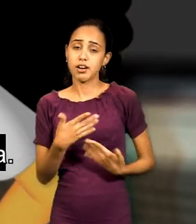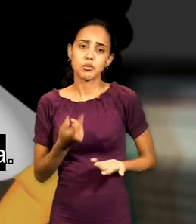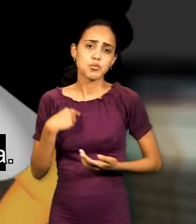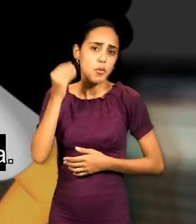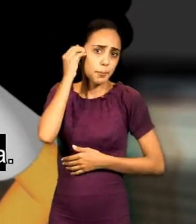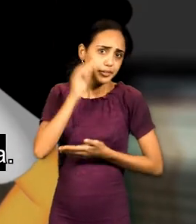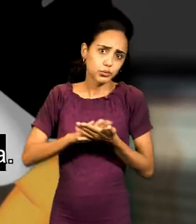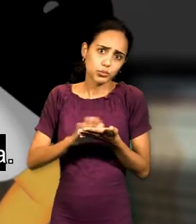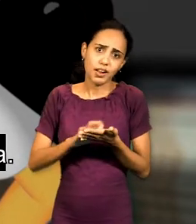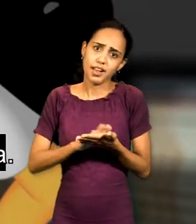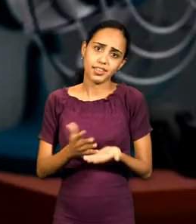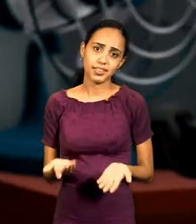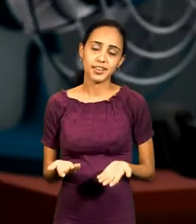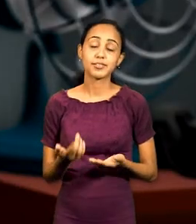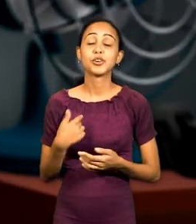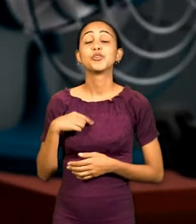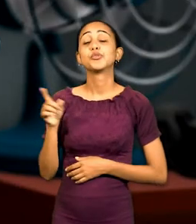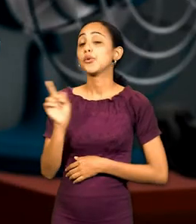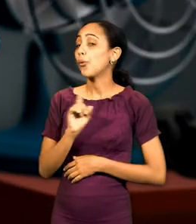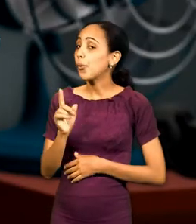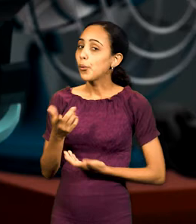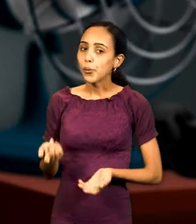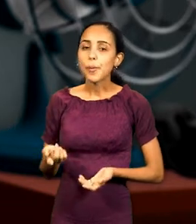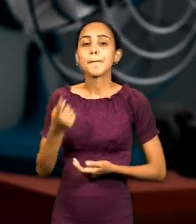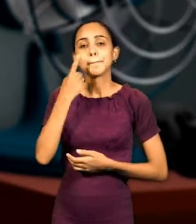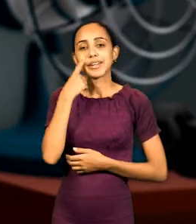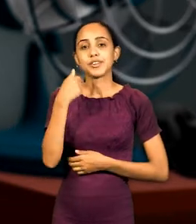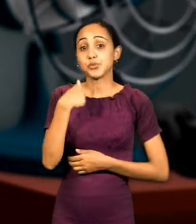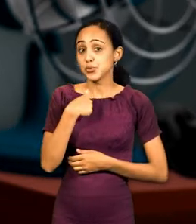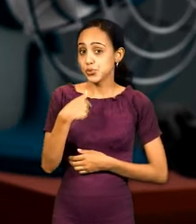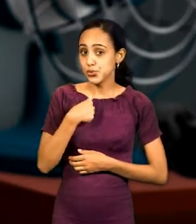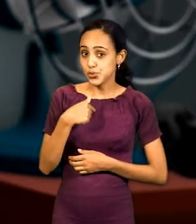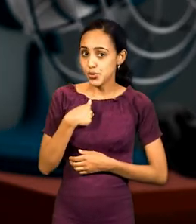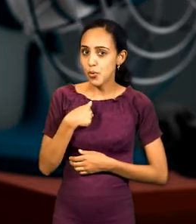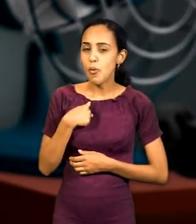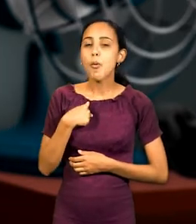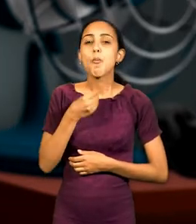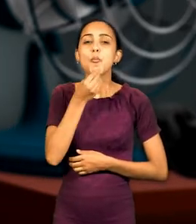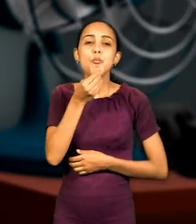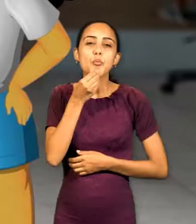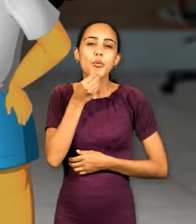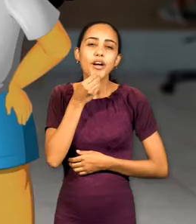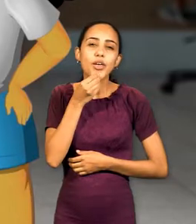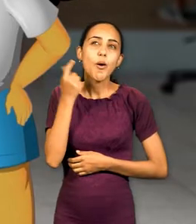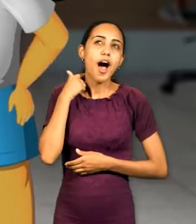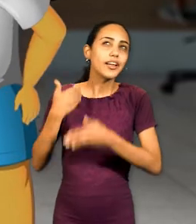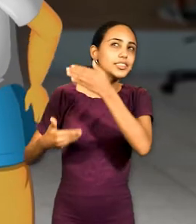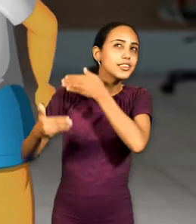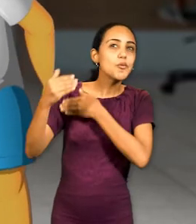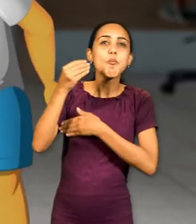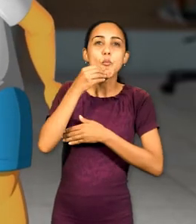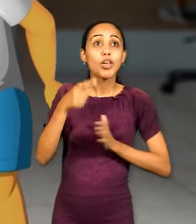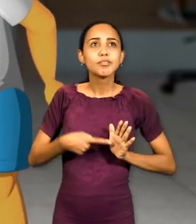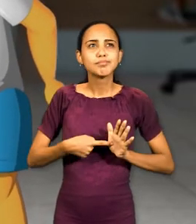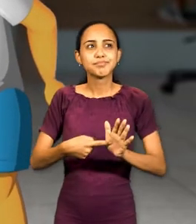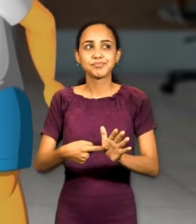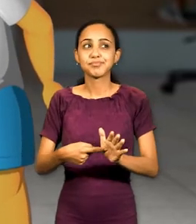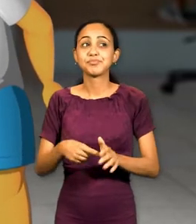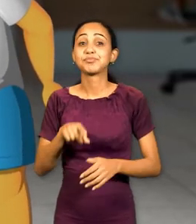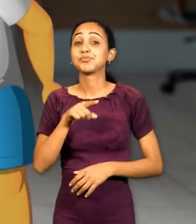Además, no aprendo nada de esa forma. negativo. Estoy diseñado para viajar en el tiempo. ¡Oh, yeah!